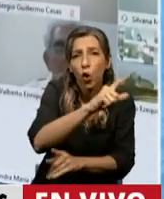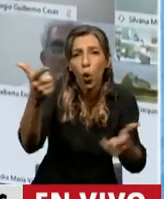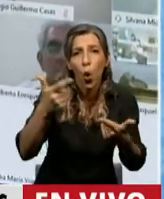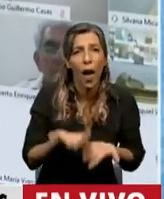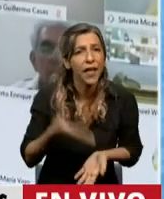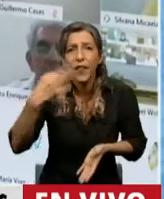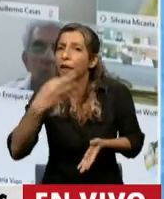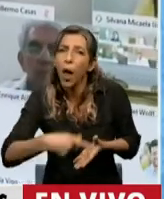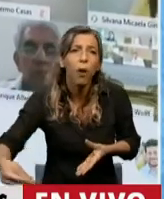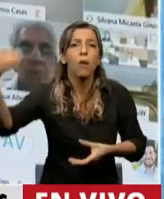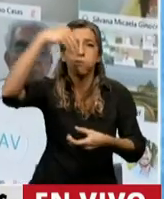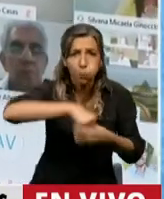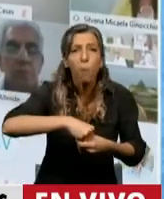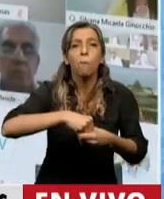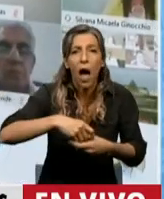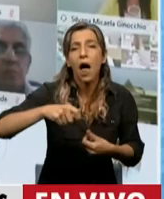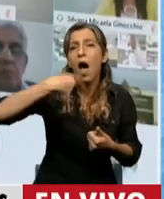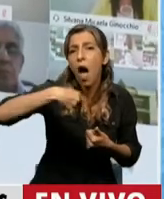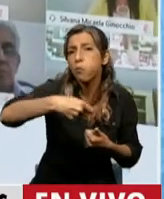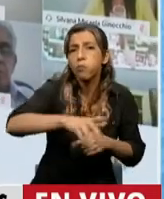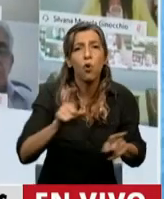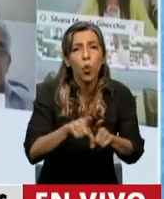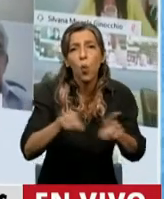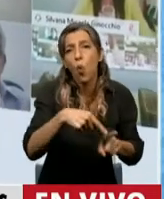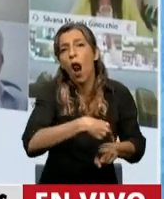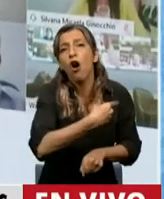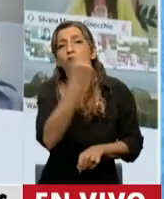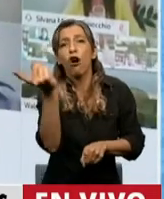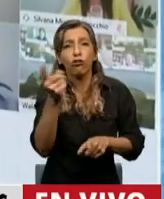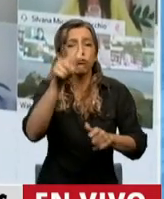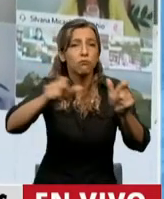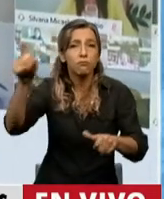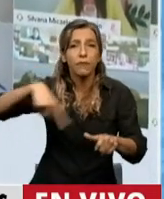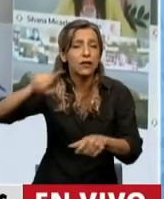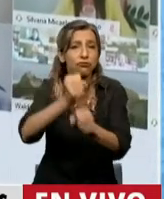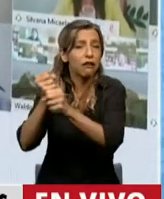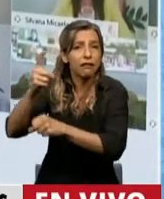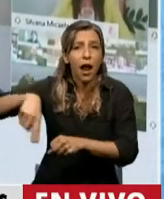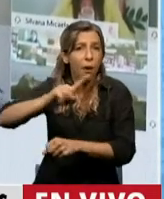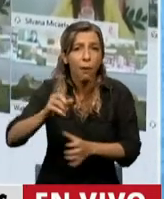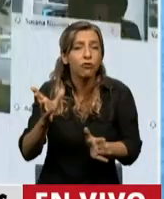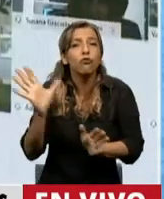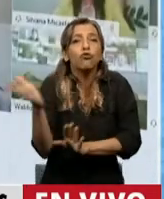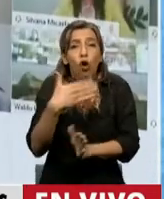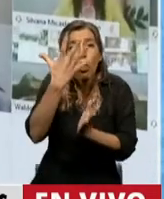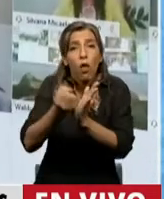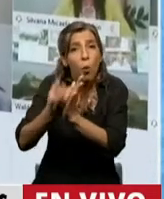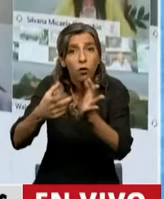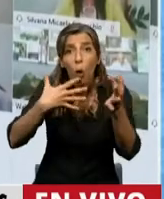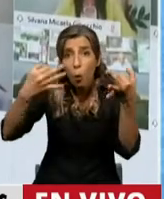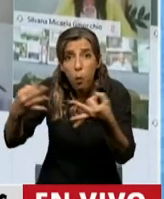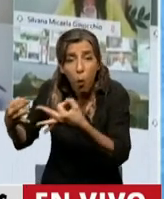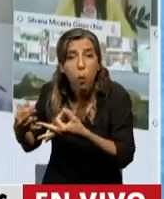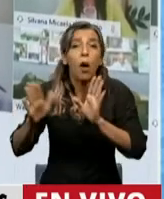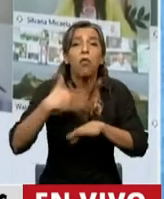del conjunto de los aportes patronales y por supuesto a que los trabajadores también tengan su correspondiente descuento. Para